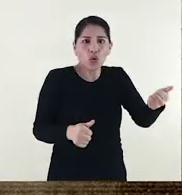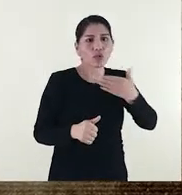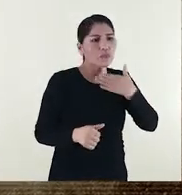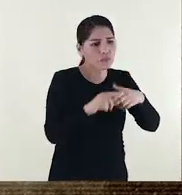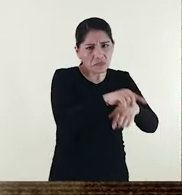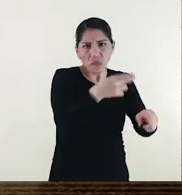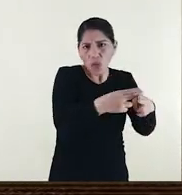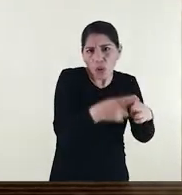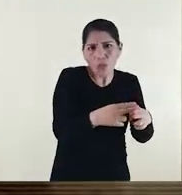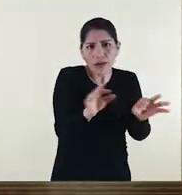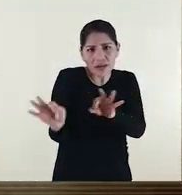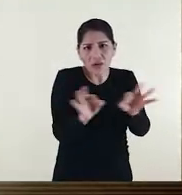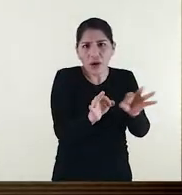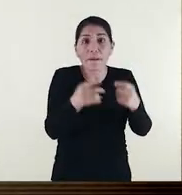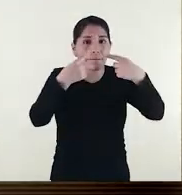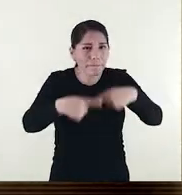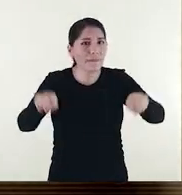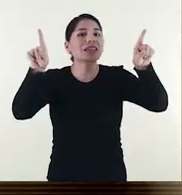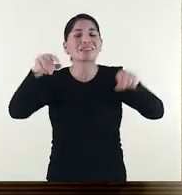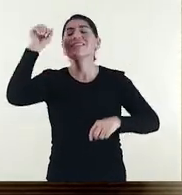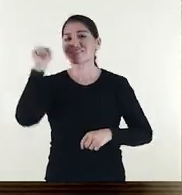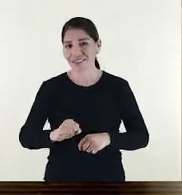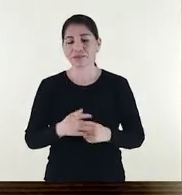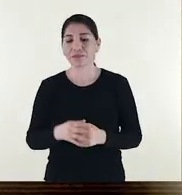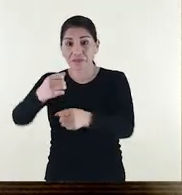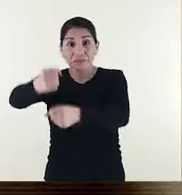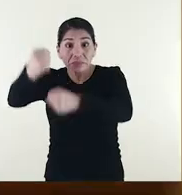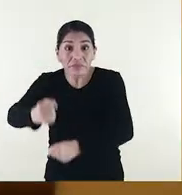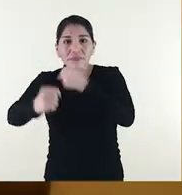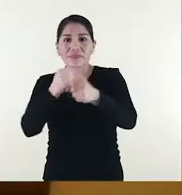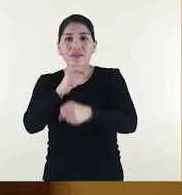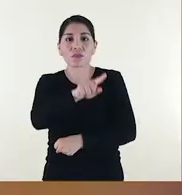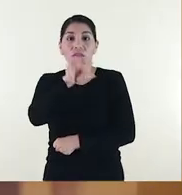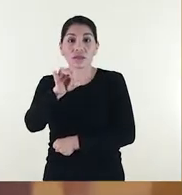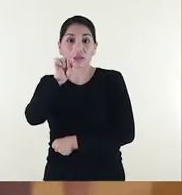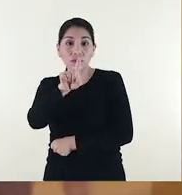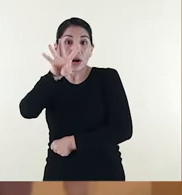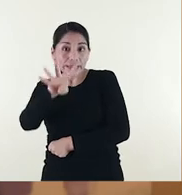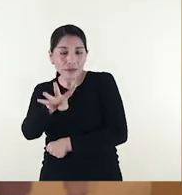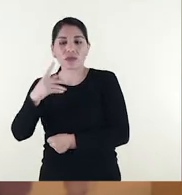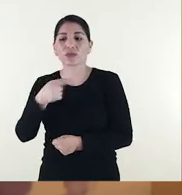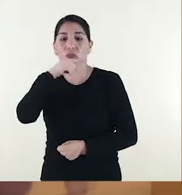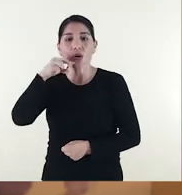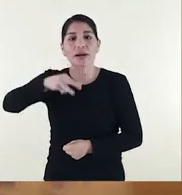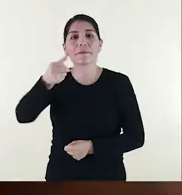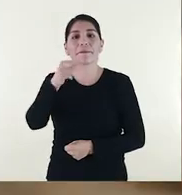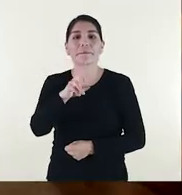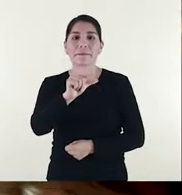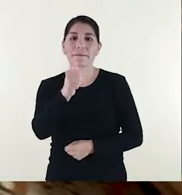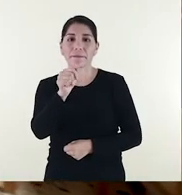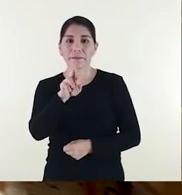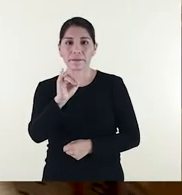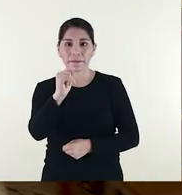Pueblo Libre con el mismo apellido. Y con la cual no tienen relación. Se fundó en 1914 por Margarita Queirolo